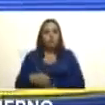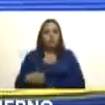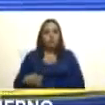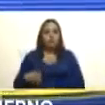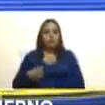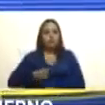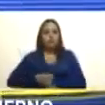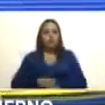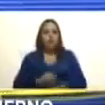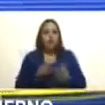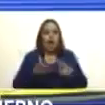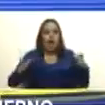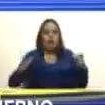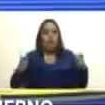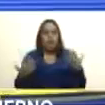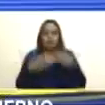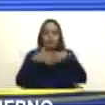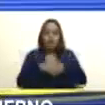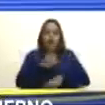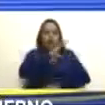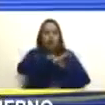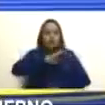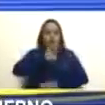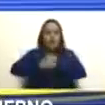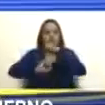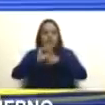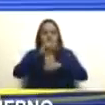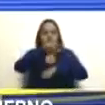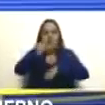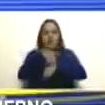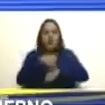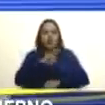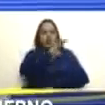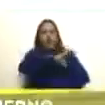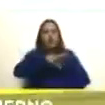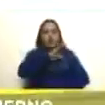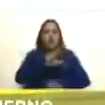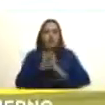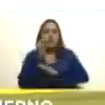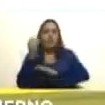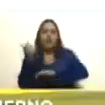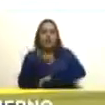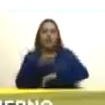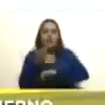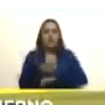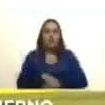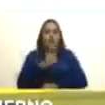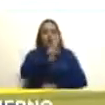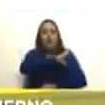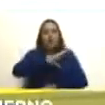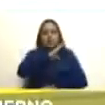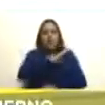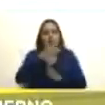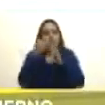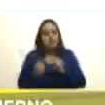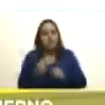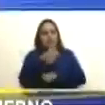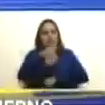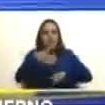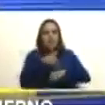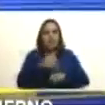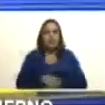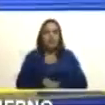e integrada por el consejo de defensa de la nación el consejo federal de gobierno el consejo de seguridad nacional